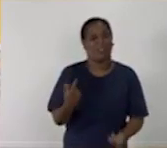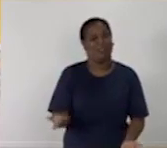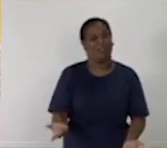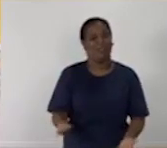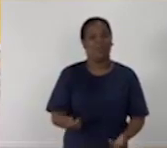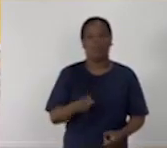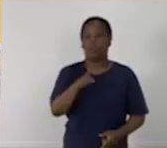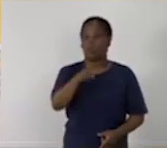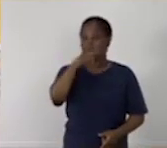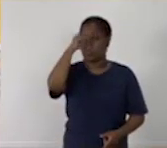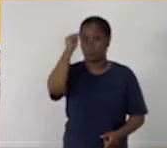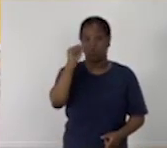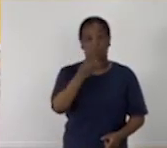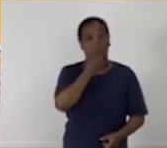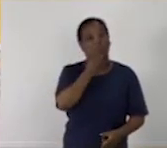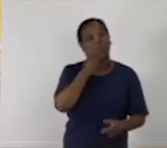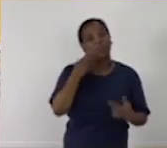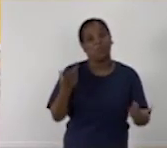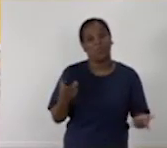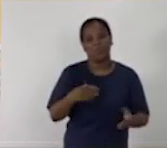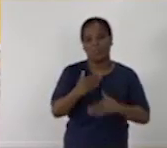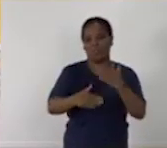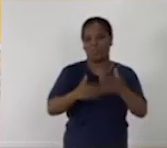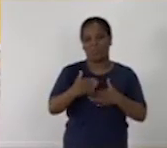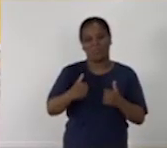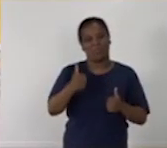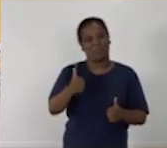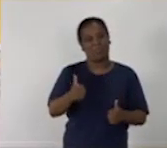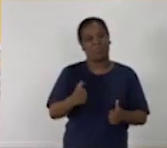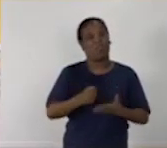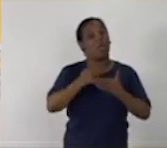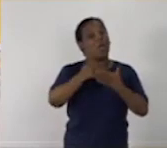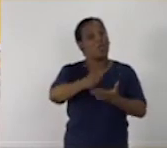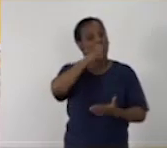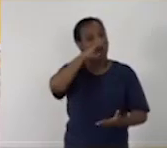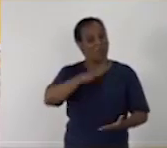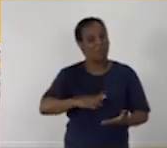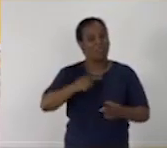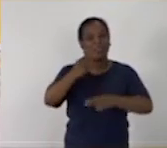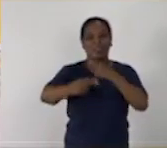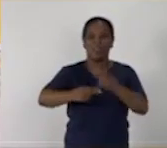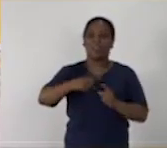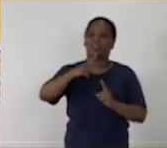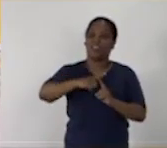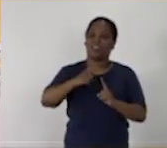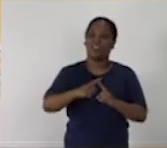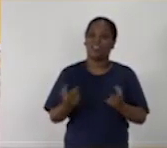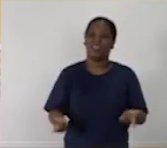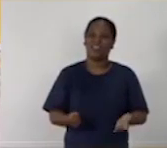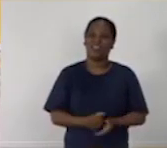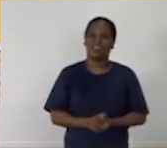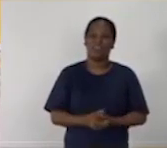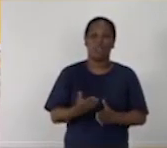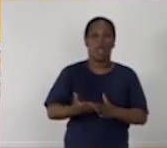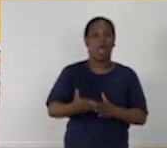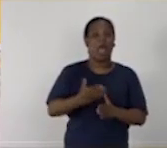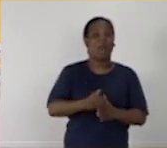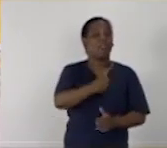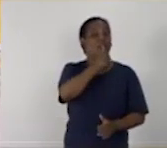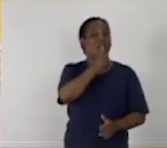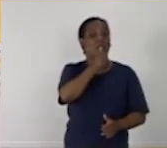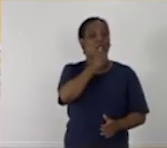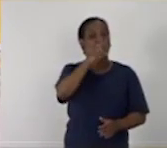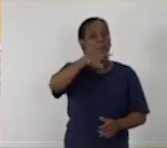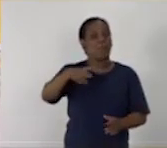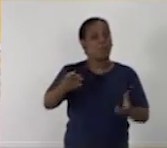dejen sola. Sin ustedes, el proceso no termina. Ayuden a los niños a realizar los ejercicios. Ante